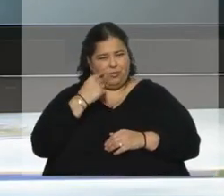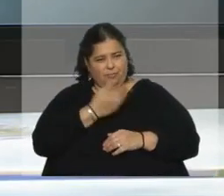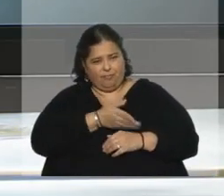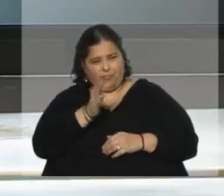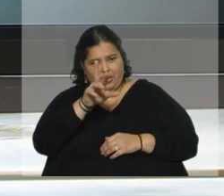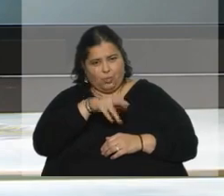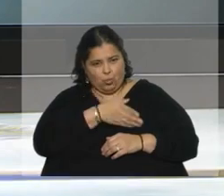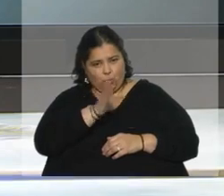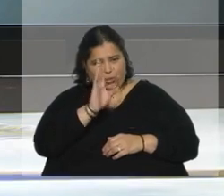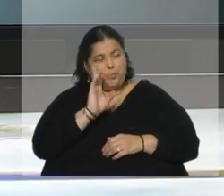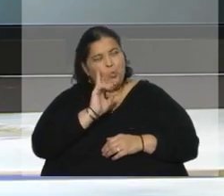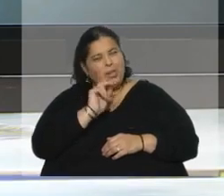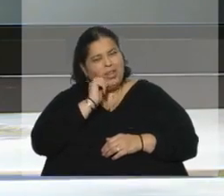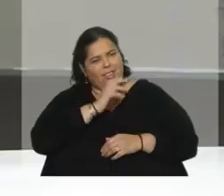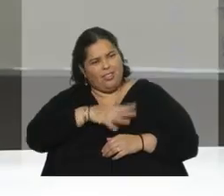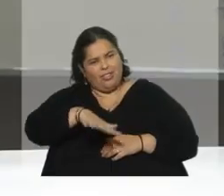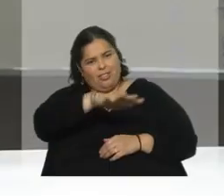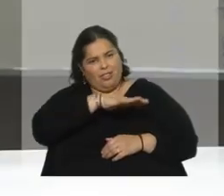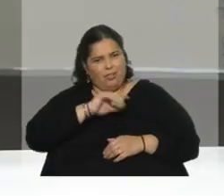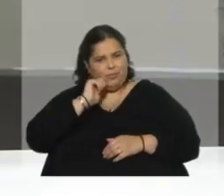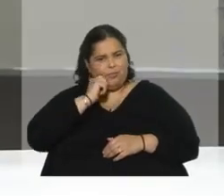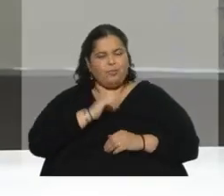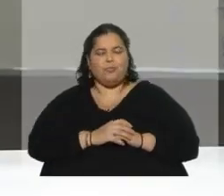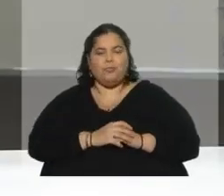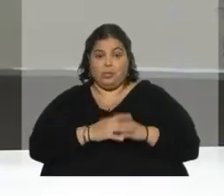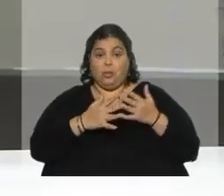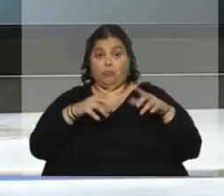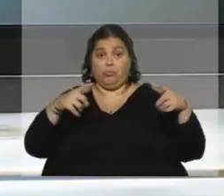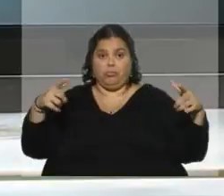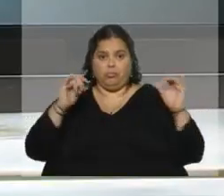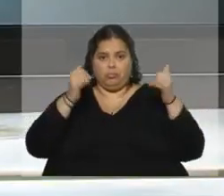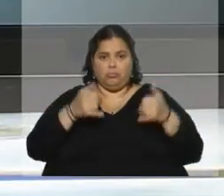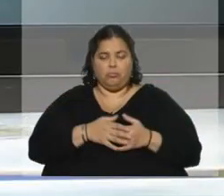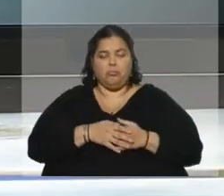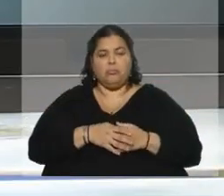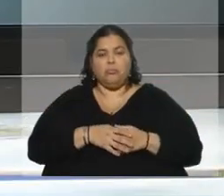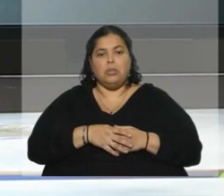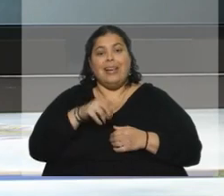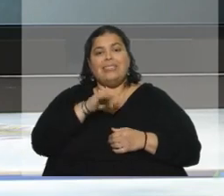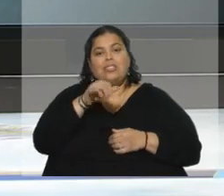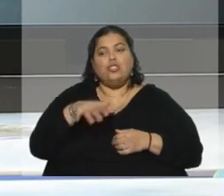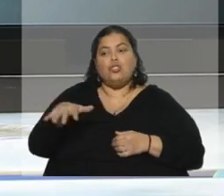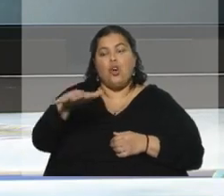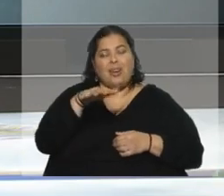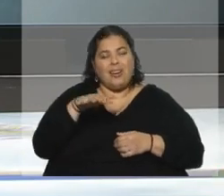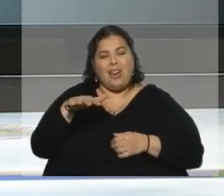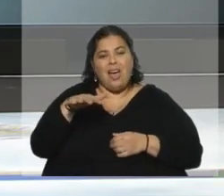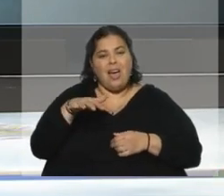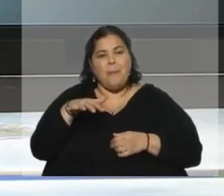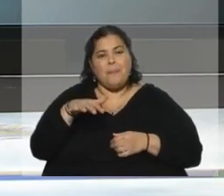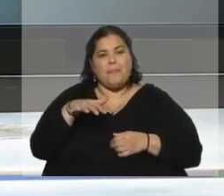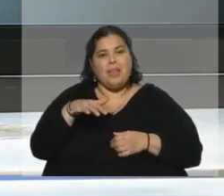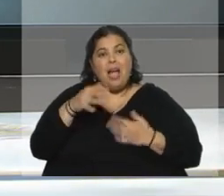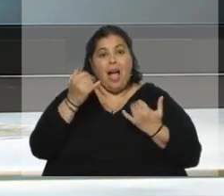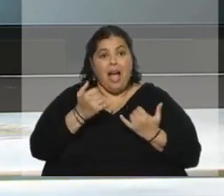nomás y es muy atractivo, realmente muy atractivo. Además es una zona que está de alguna forma